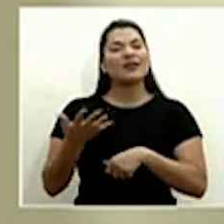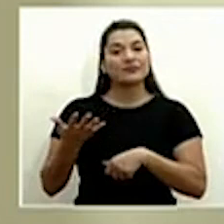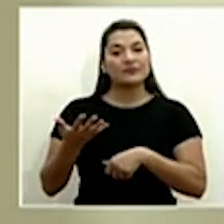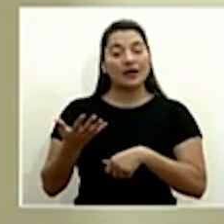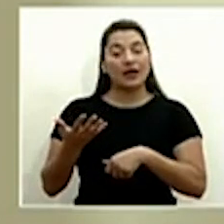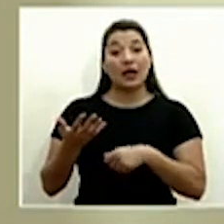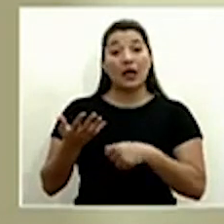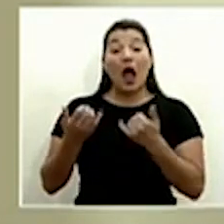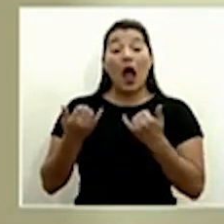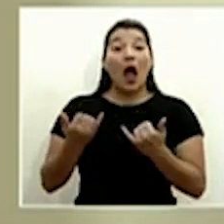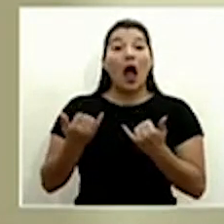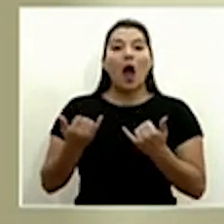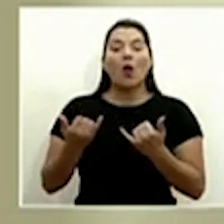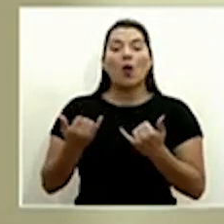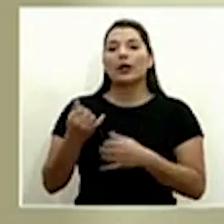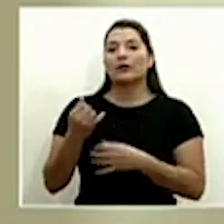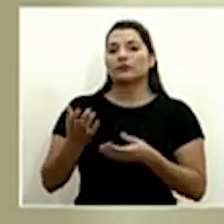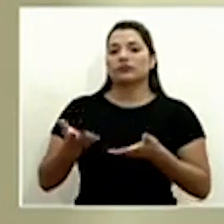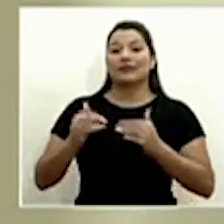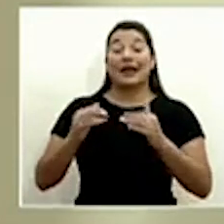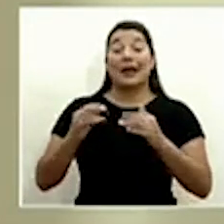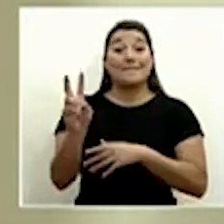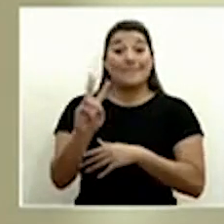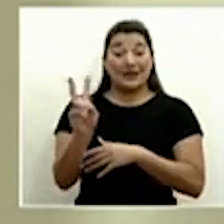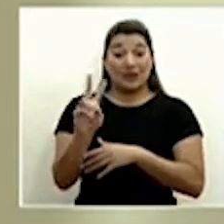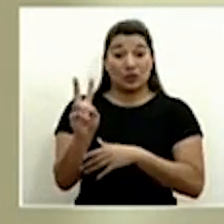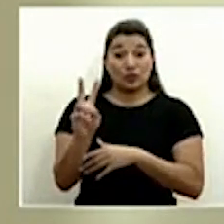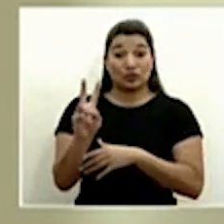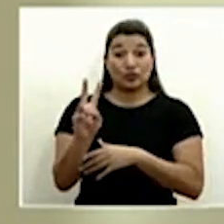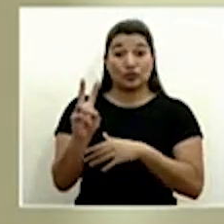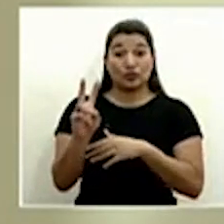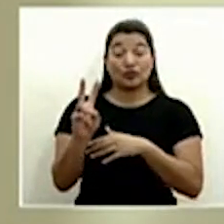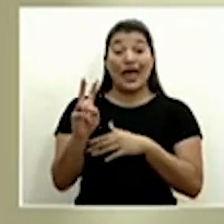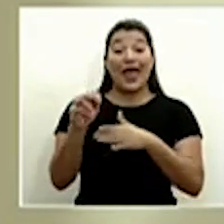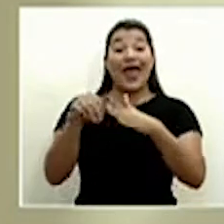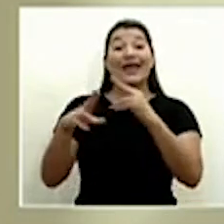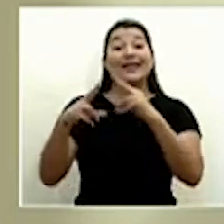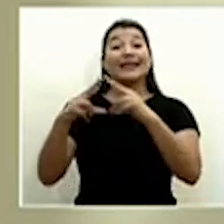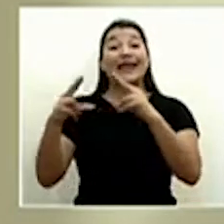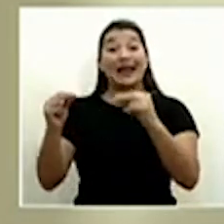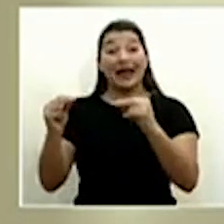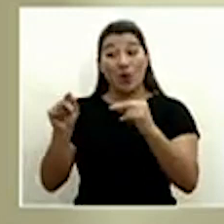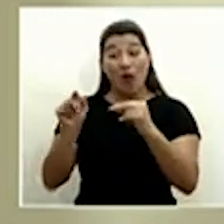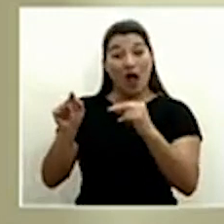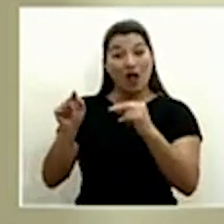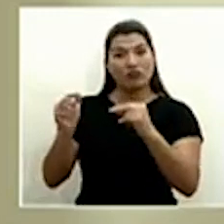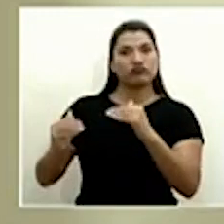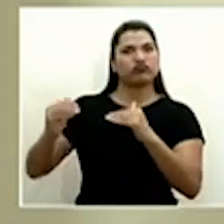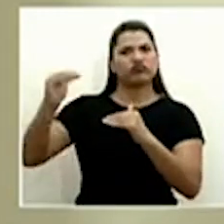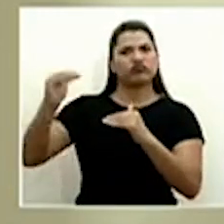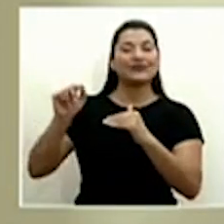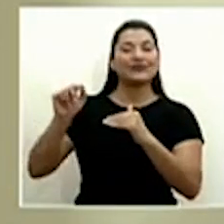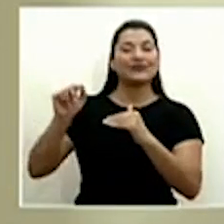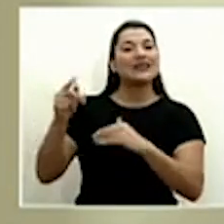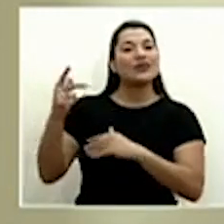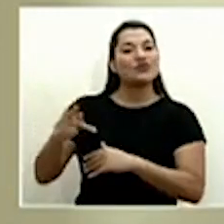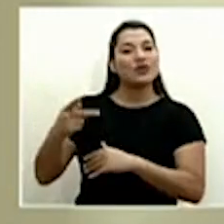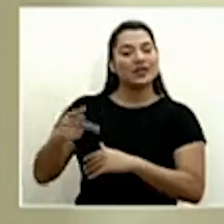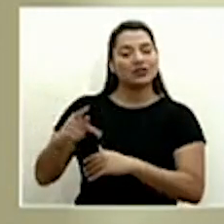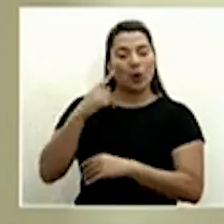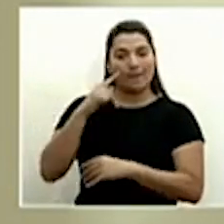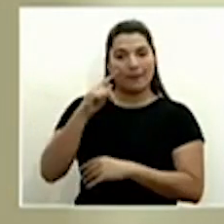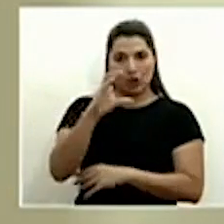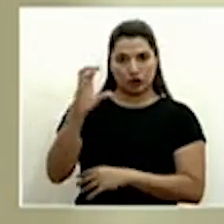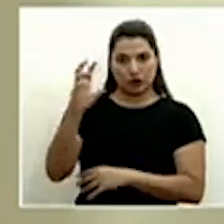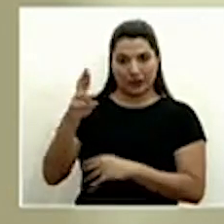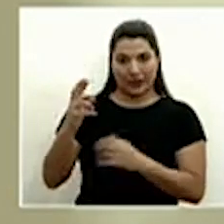de circulación del virus que existe en el vecino país de Nicaragua. Ese es, en realidad, el principal